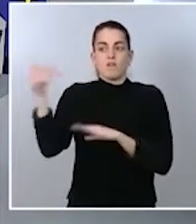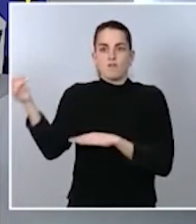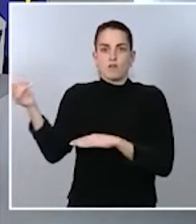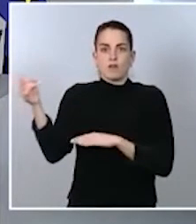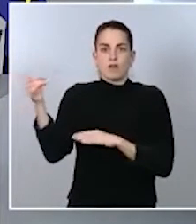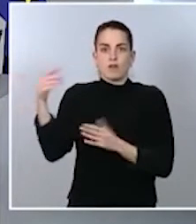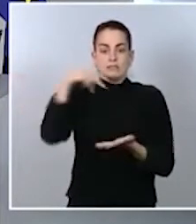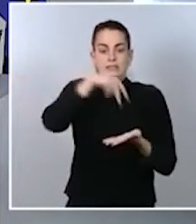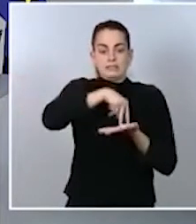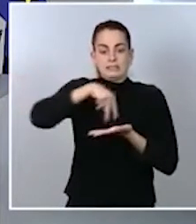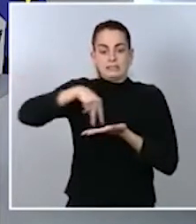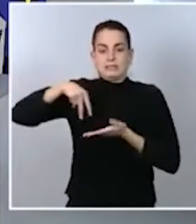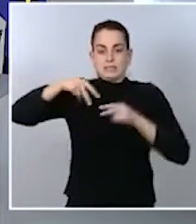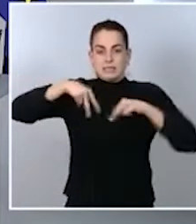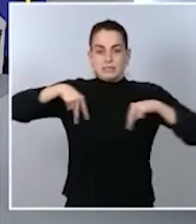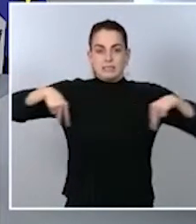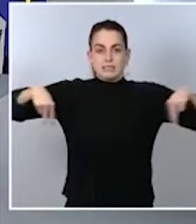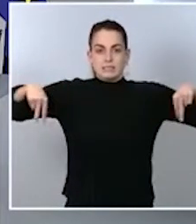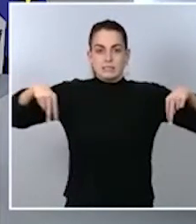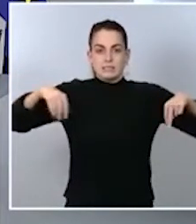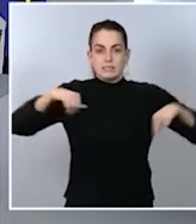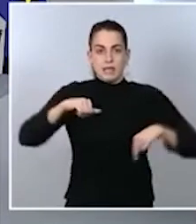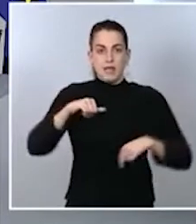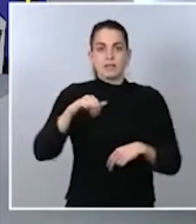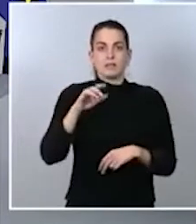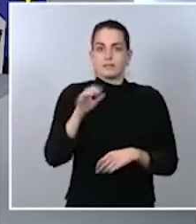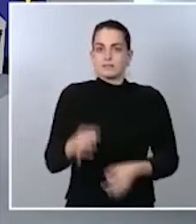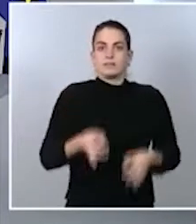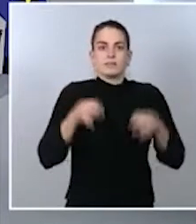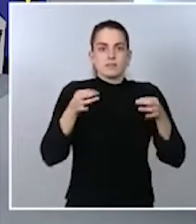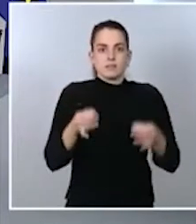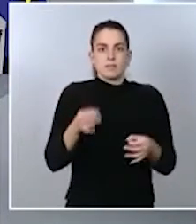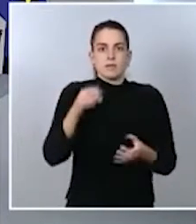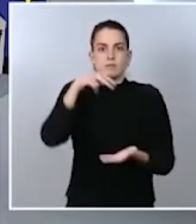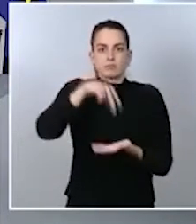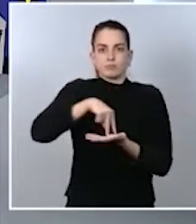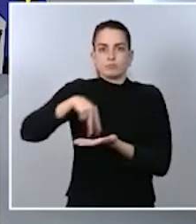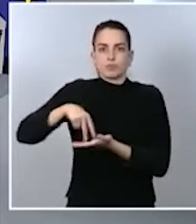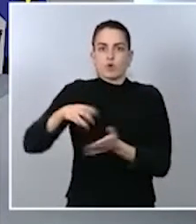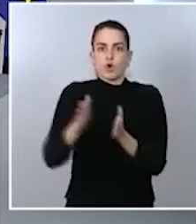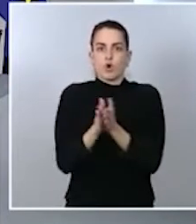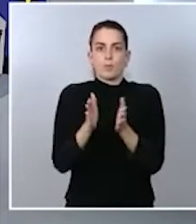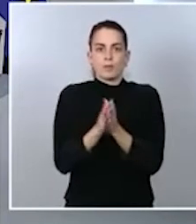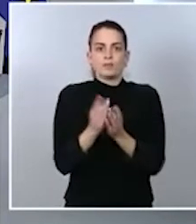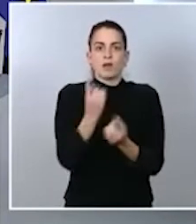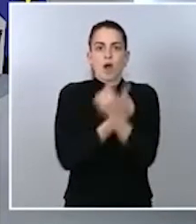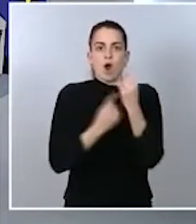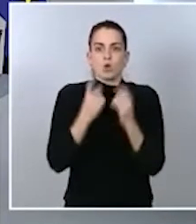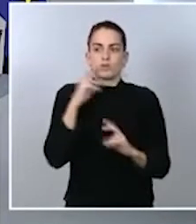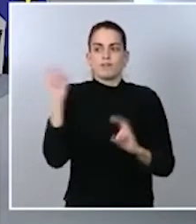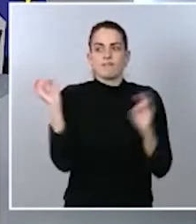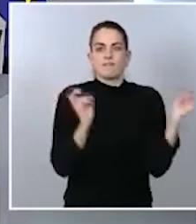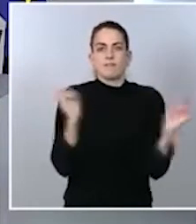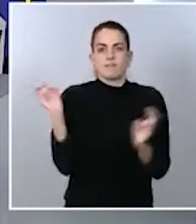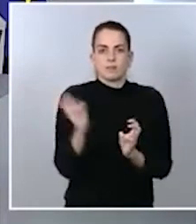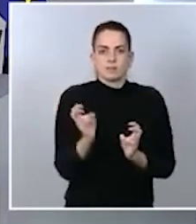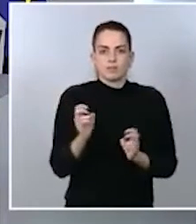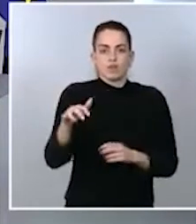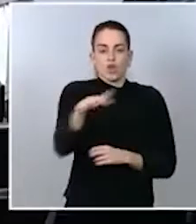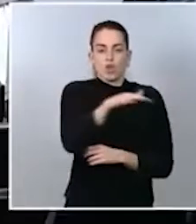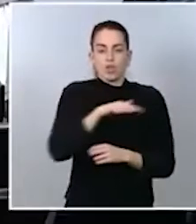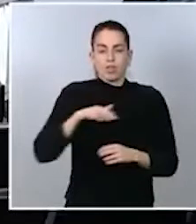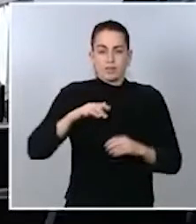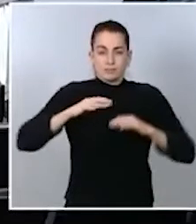televisiones y medios audiovisuales, también se encuentran hoy varios compañeros y equipos desplazados, a pesar de que el lugar está convertido prácticamente